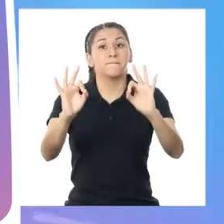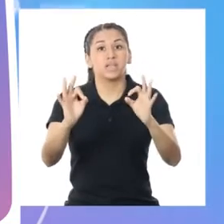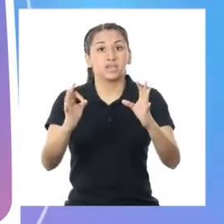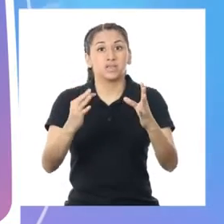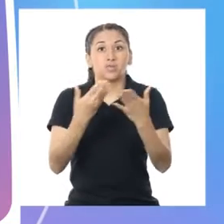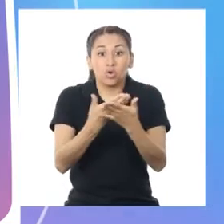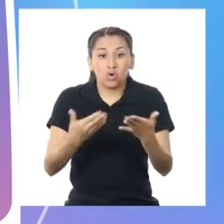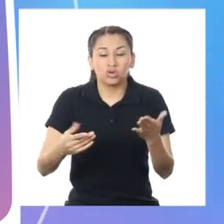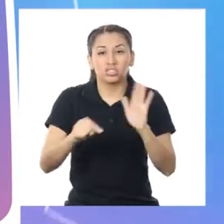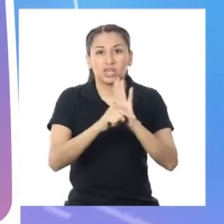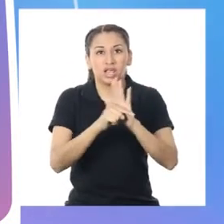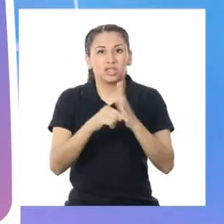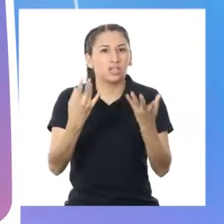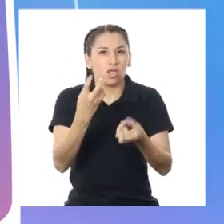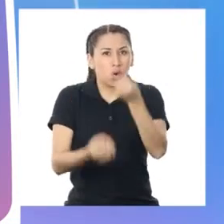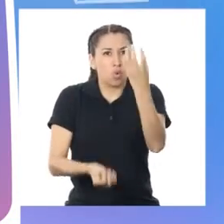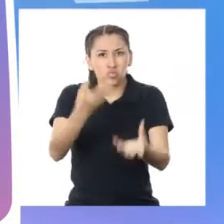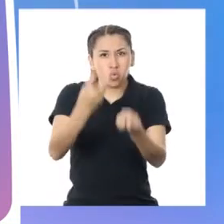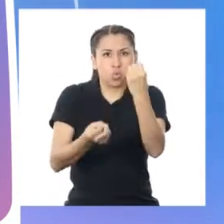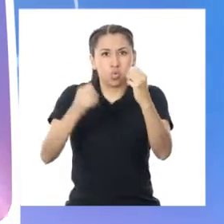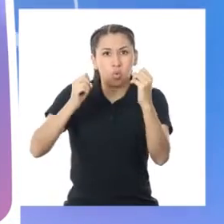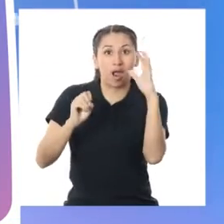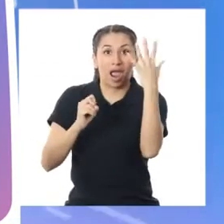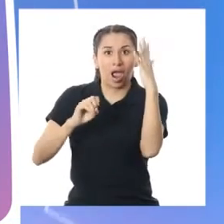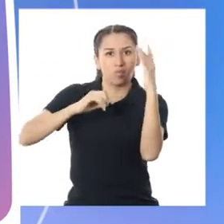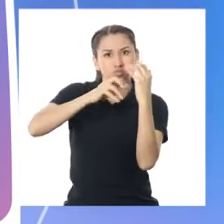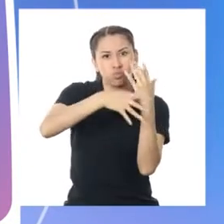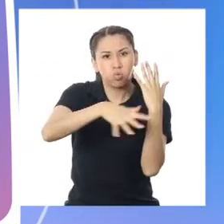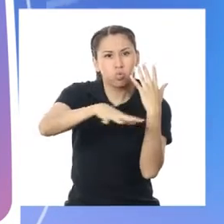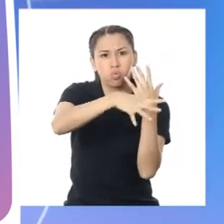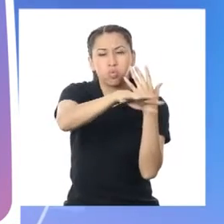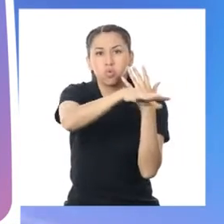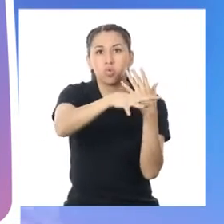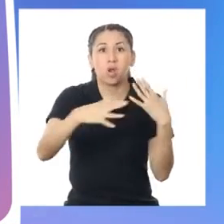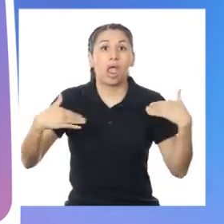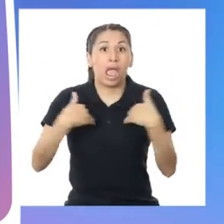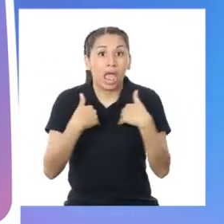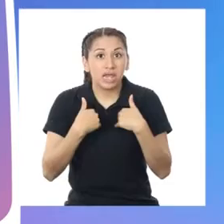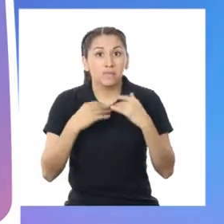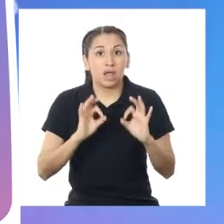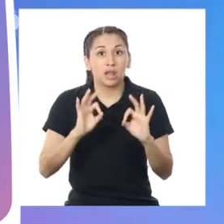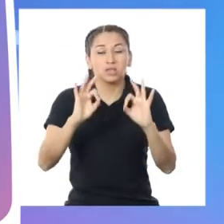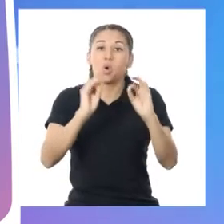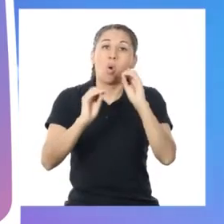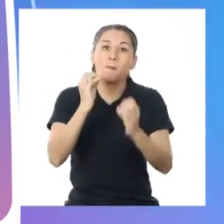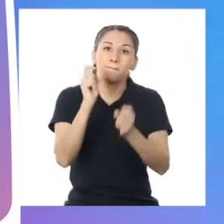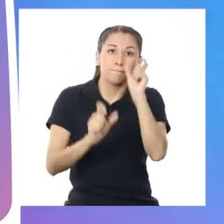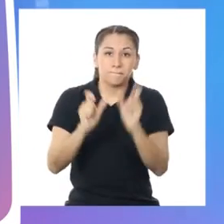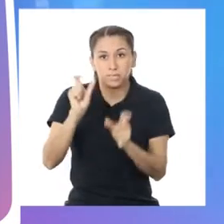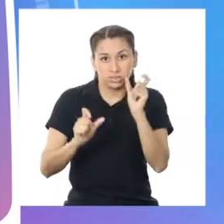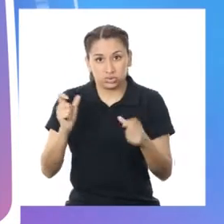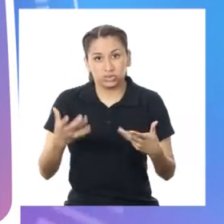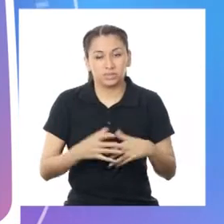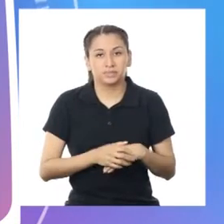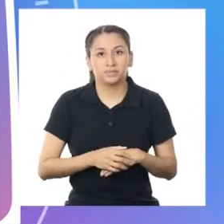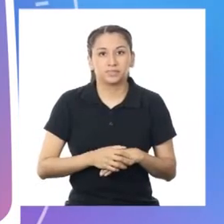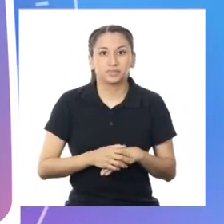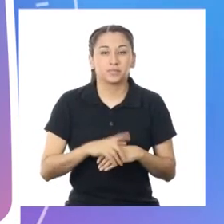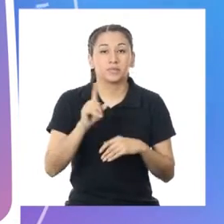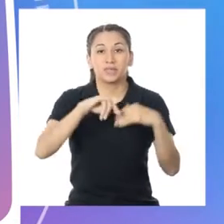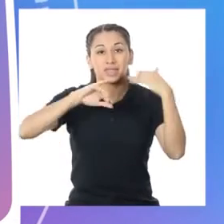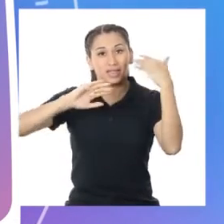traer consecuencias negativas, como incendios forestales que pueden dañar a animales, plantas y personas.